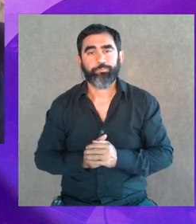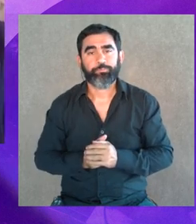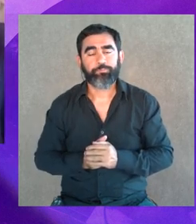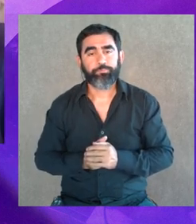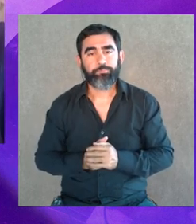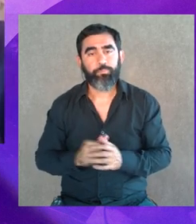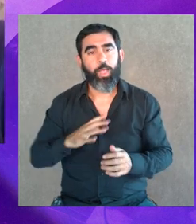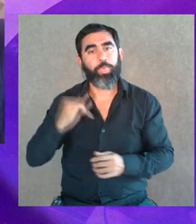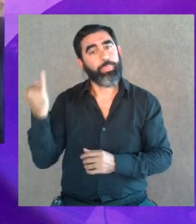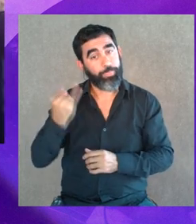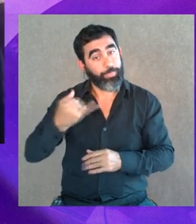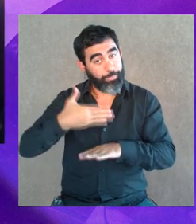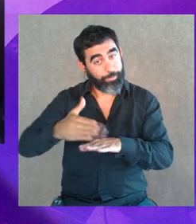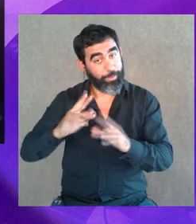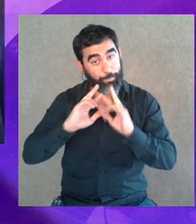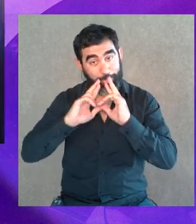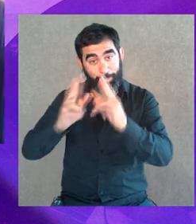Bueno, tenemos un par de días.